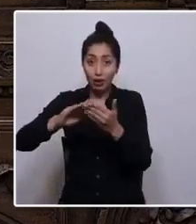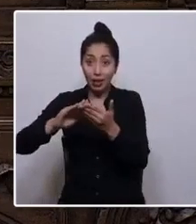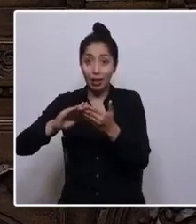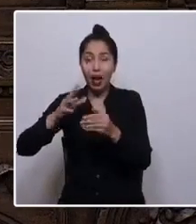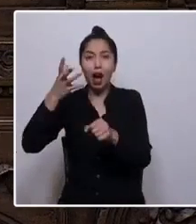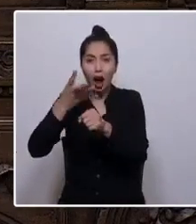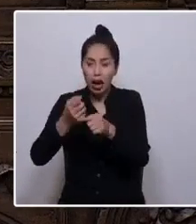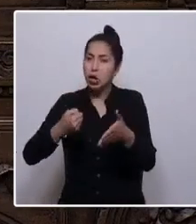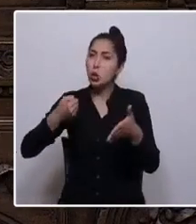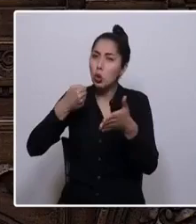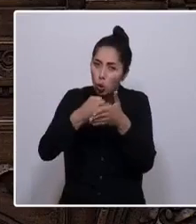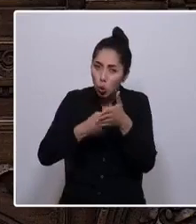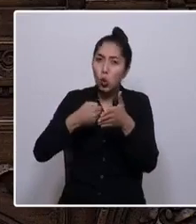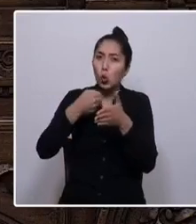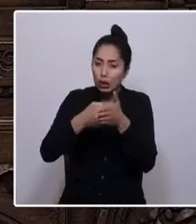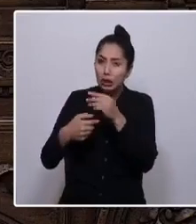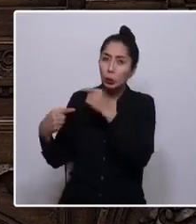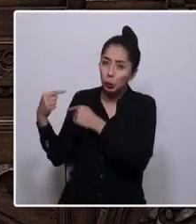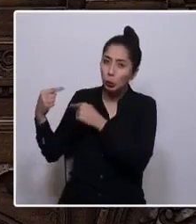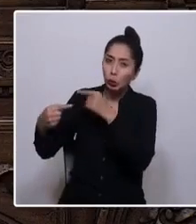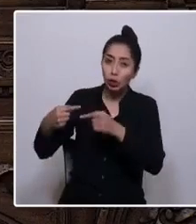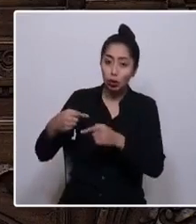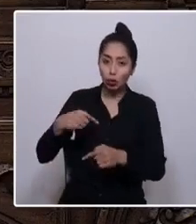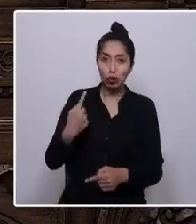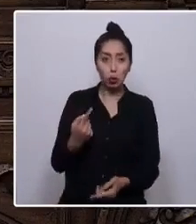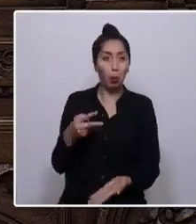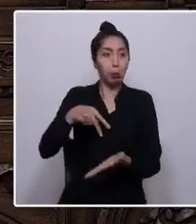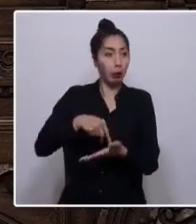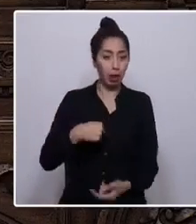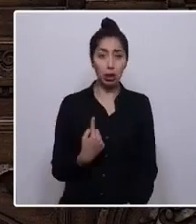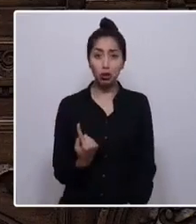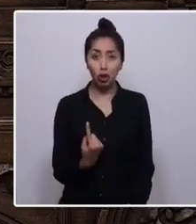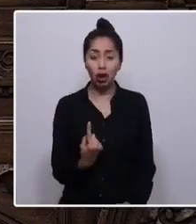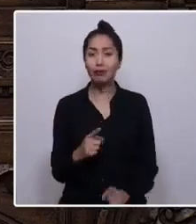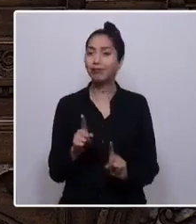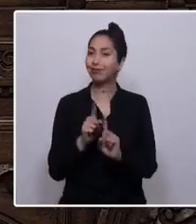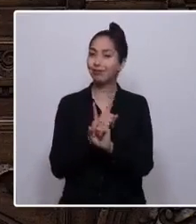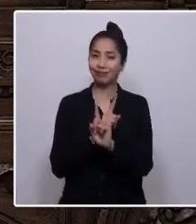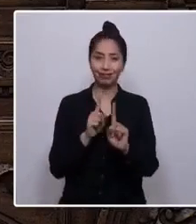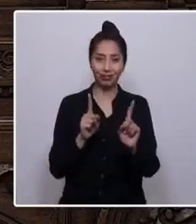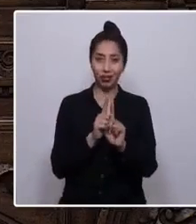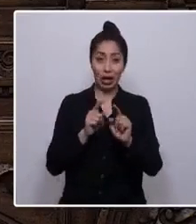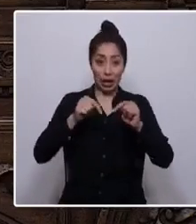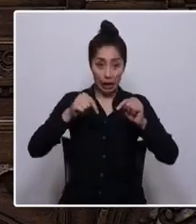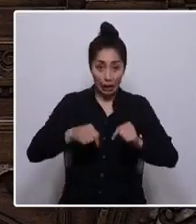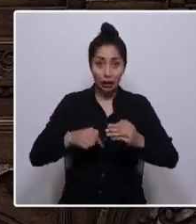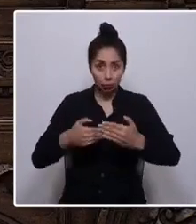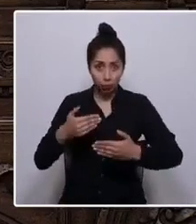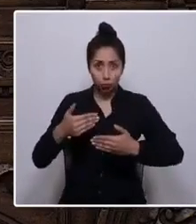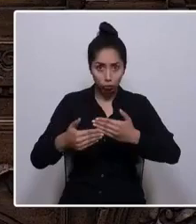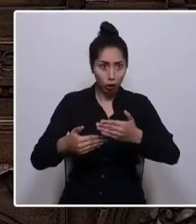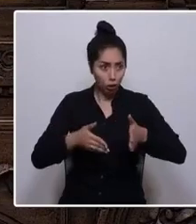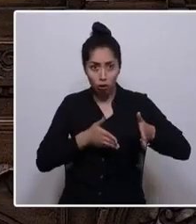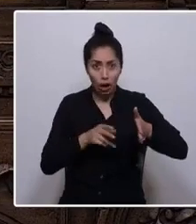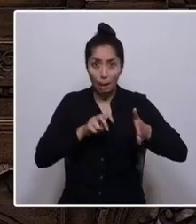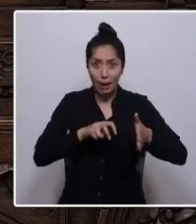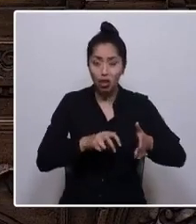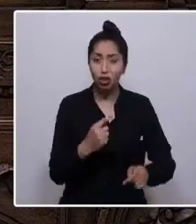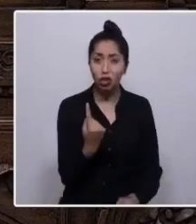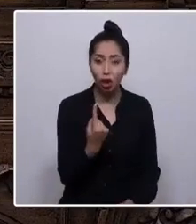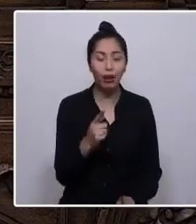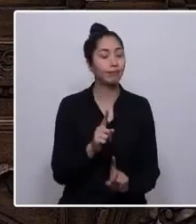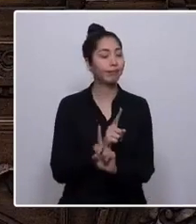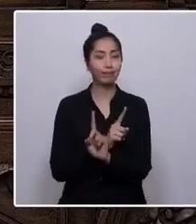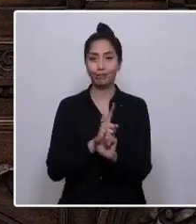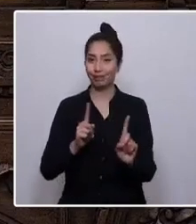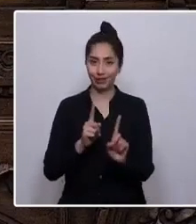lucha. No llegamos aquí solas y no caminaremos en estas sendas solas. Es